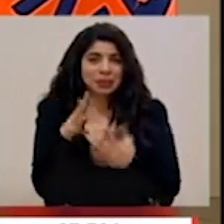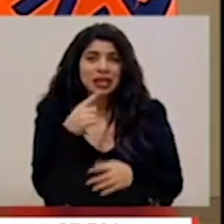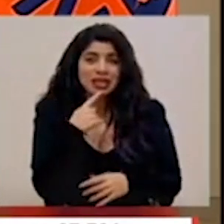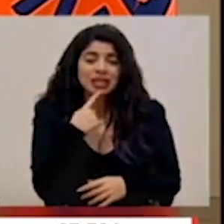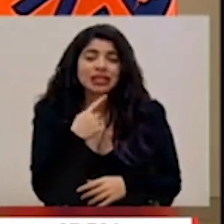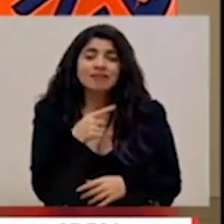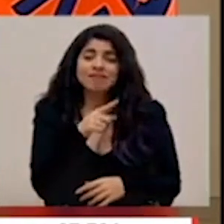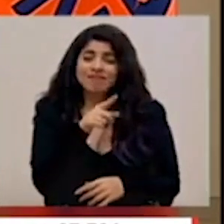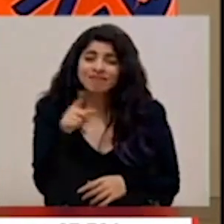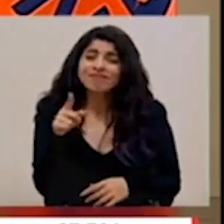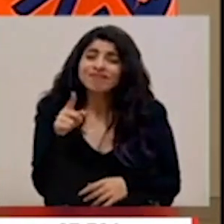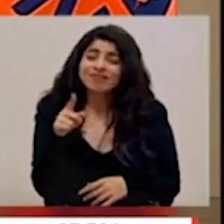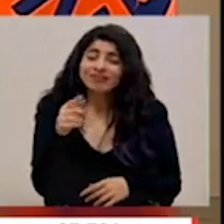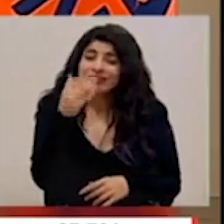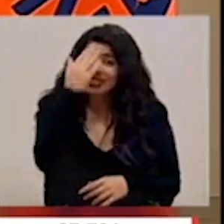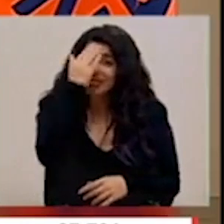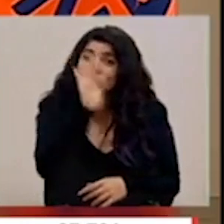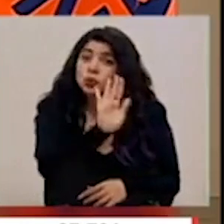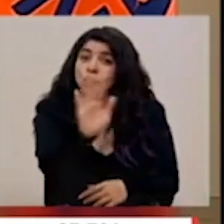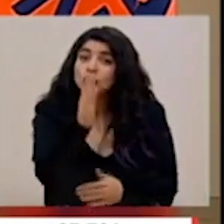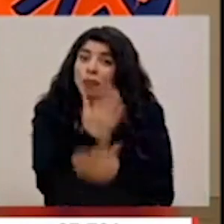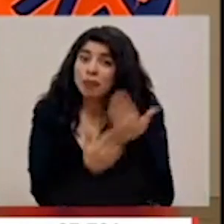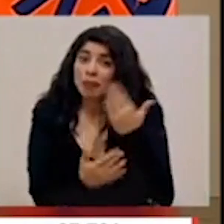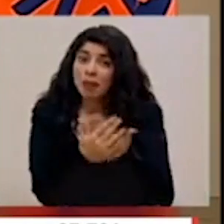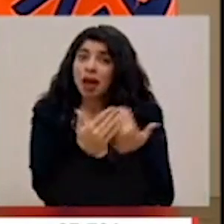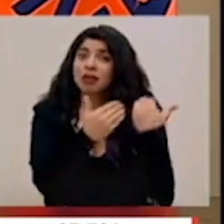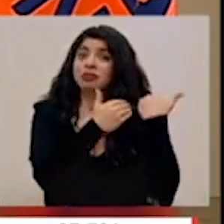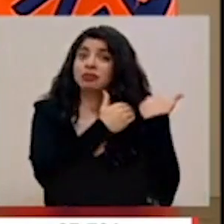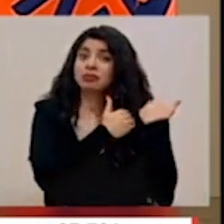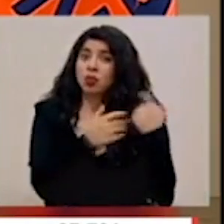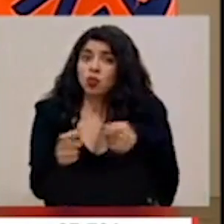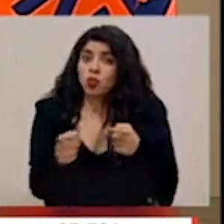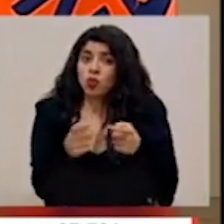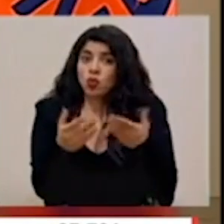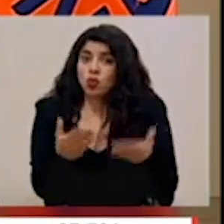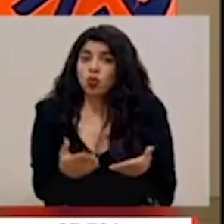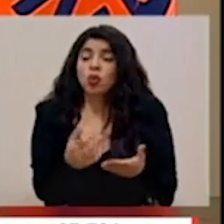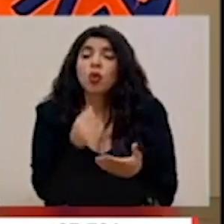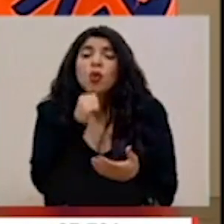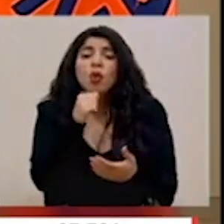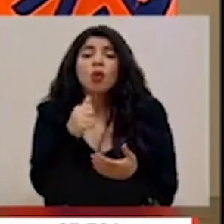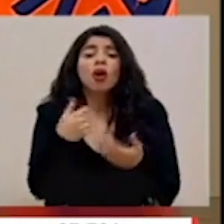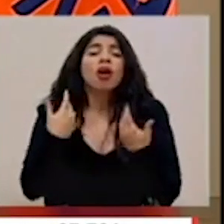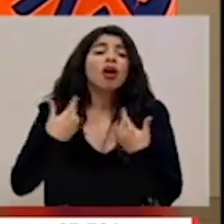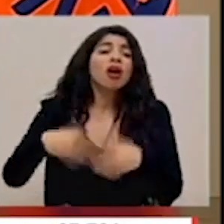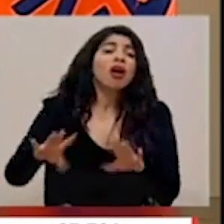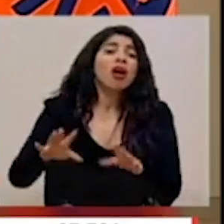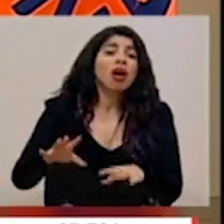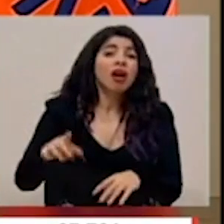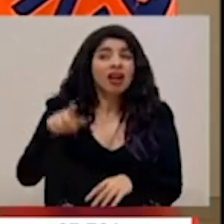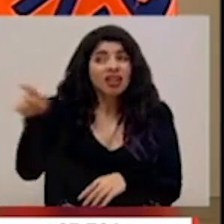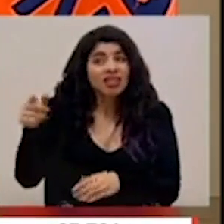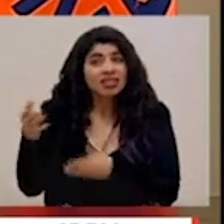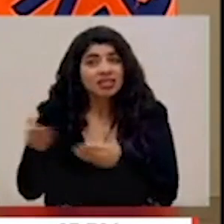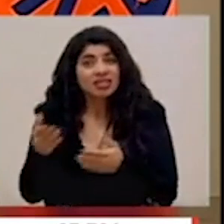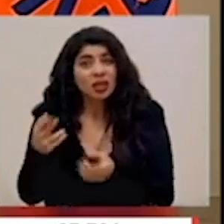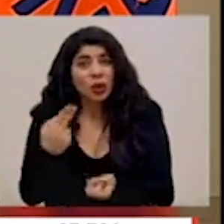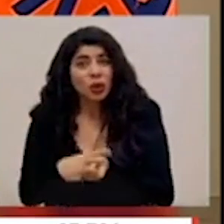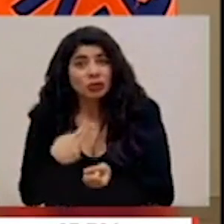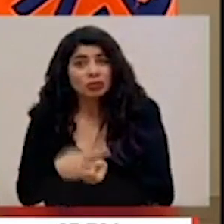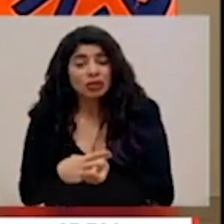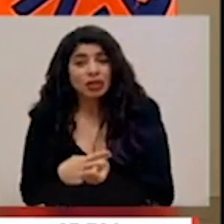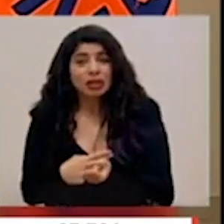reforzar el hecho de que en nuestras manos está el control de esto, no dejemos que tengan que ser los servicios hospitalarios